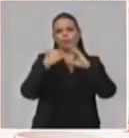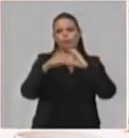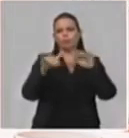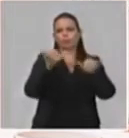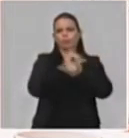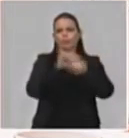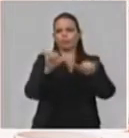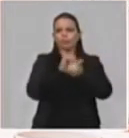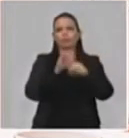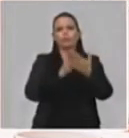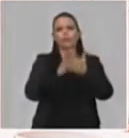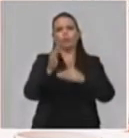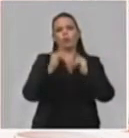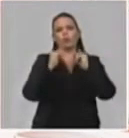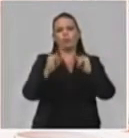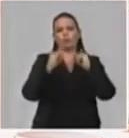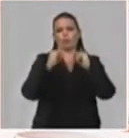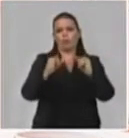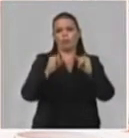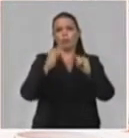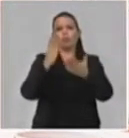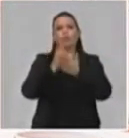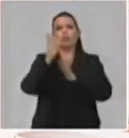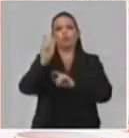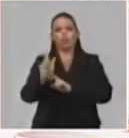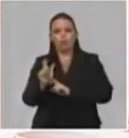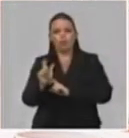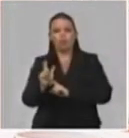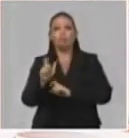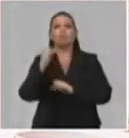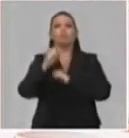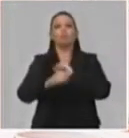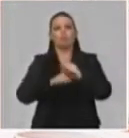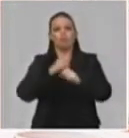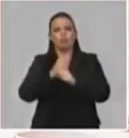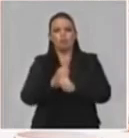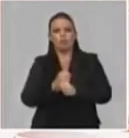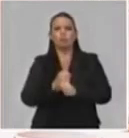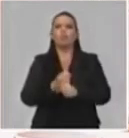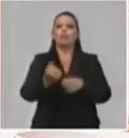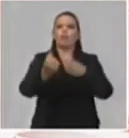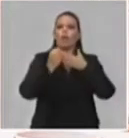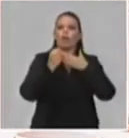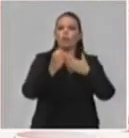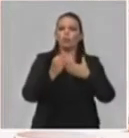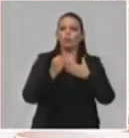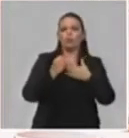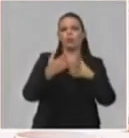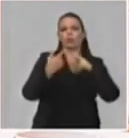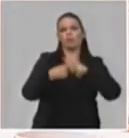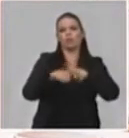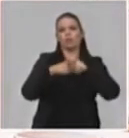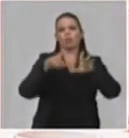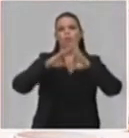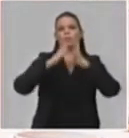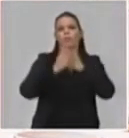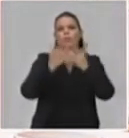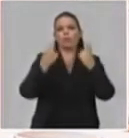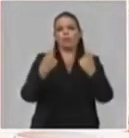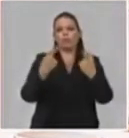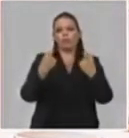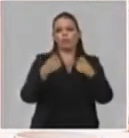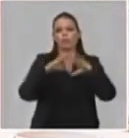una amplia comunicación por parte de los estudiantes, eso ha permitido realmente atender las necesidades que tienen nuestros estudiantes que se preparan